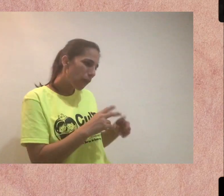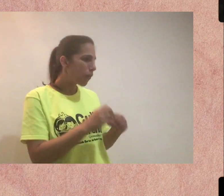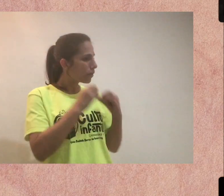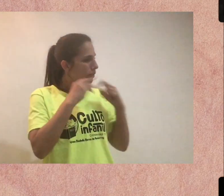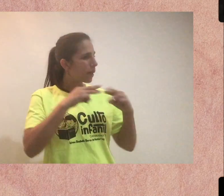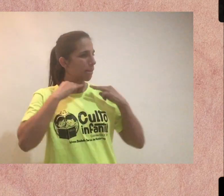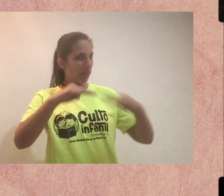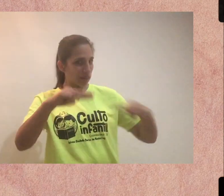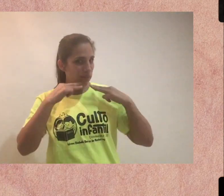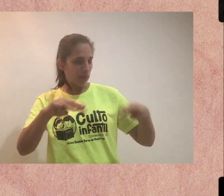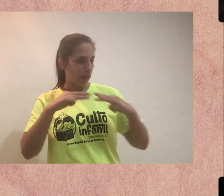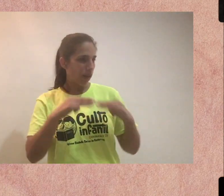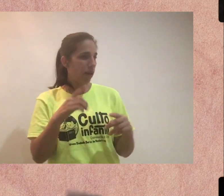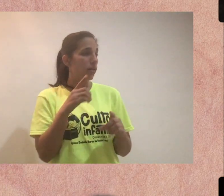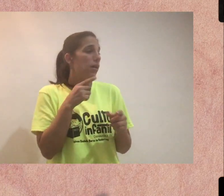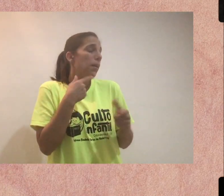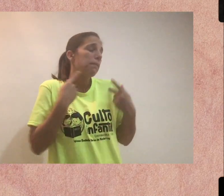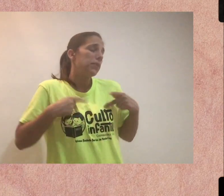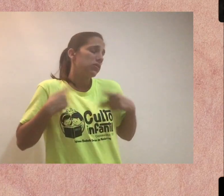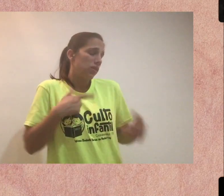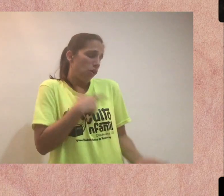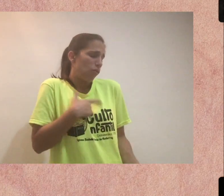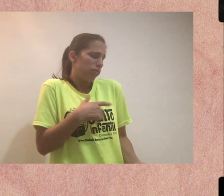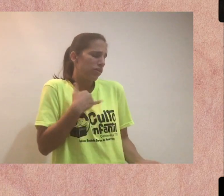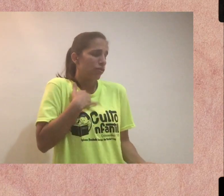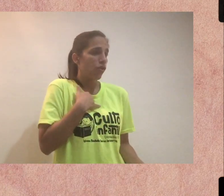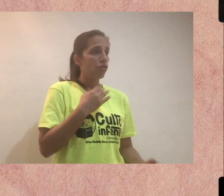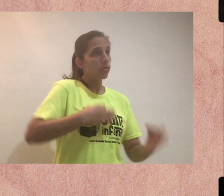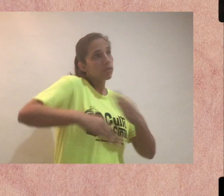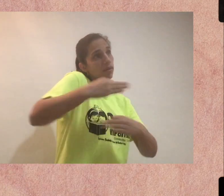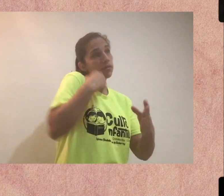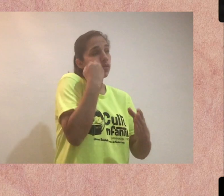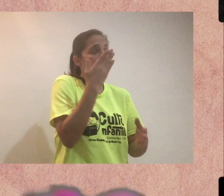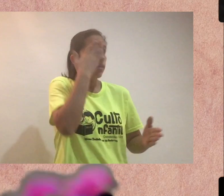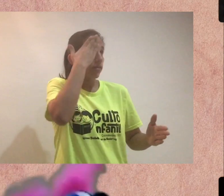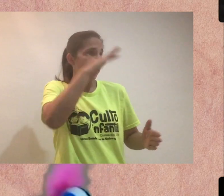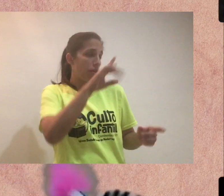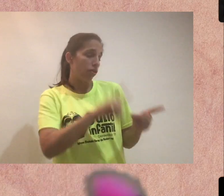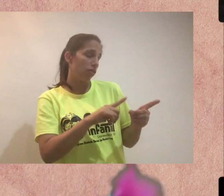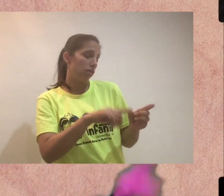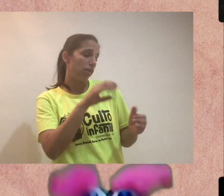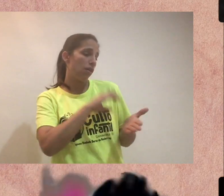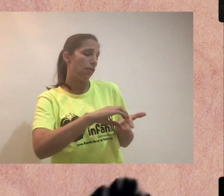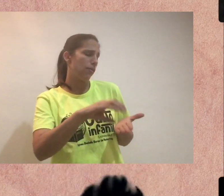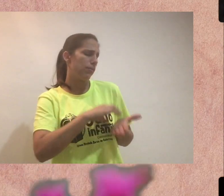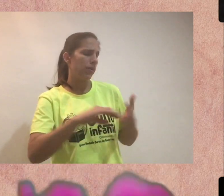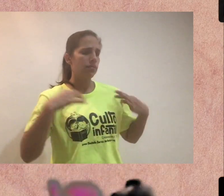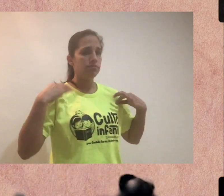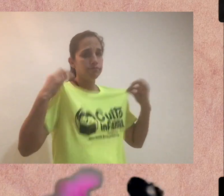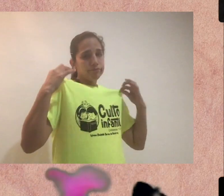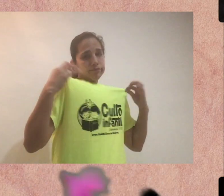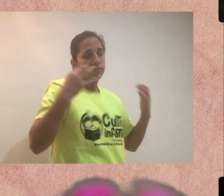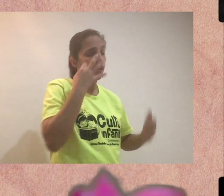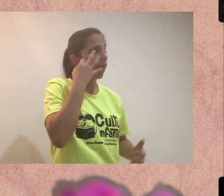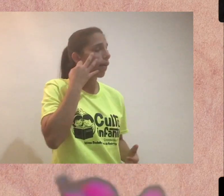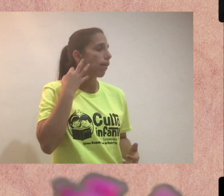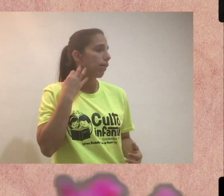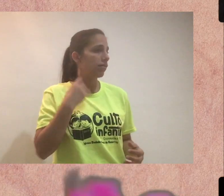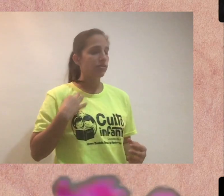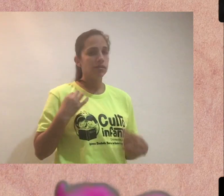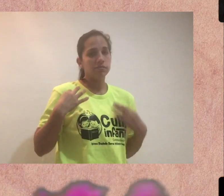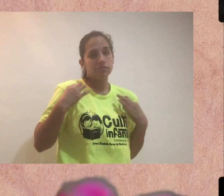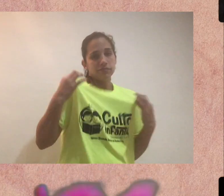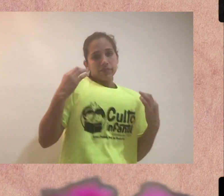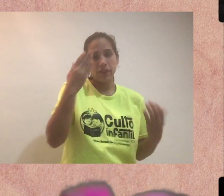Ya voy, es que estaba contestando los mensajes de mis fans, ¿sabes? Todos quieren saber dónde compré mi ropa de piel de